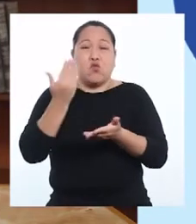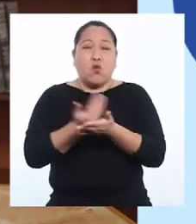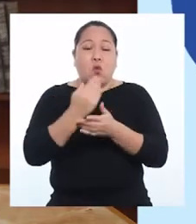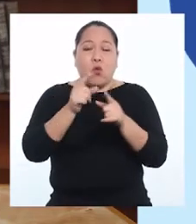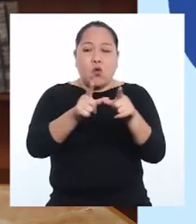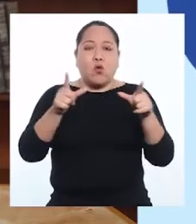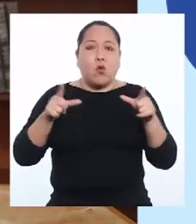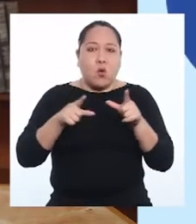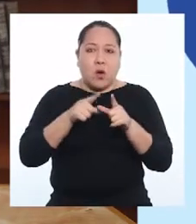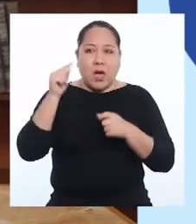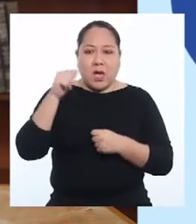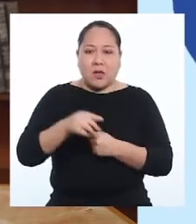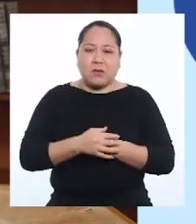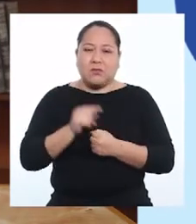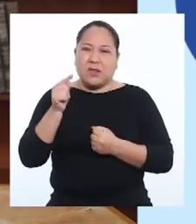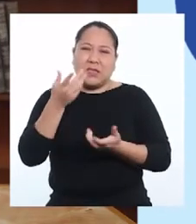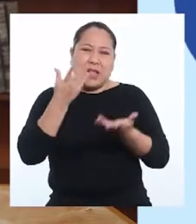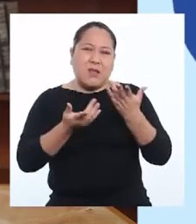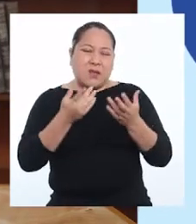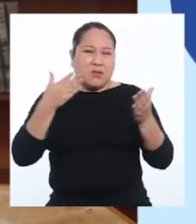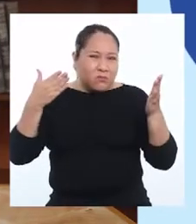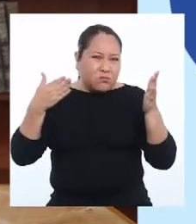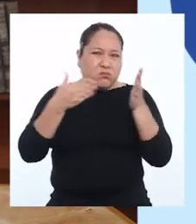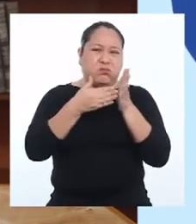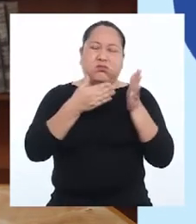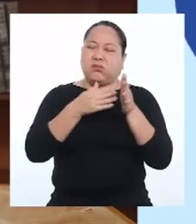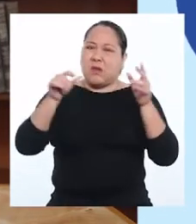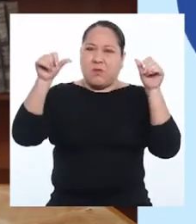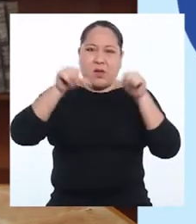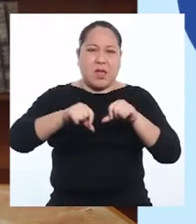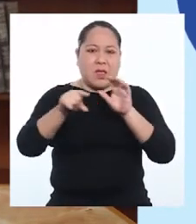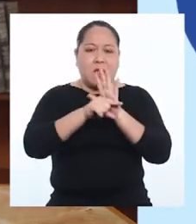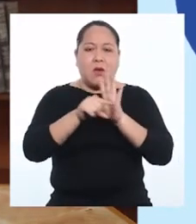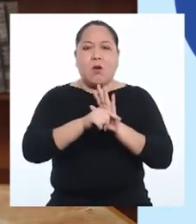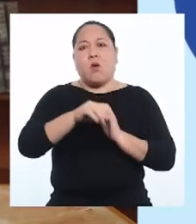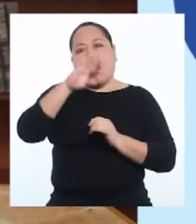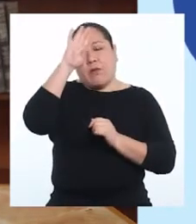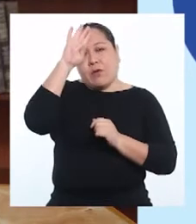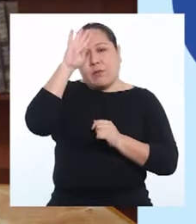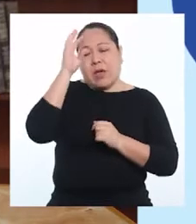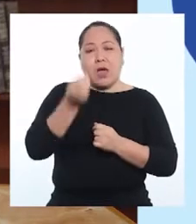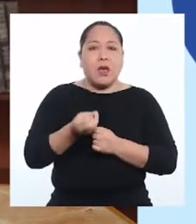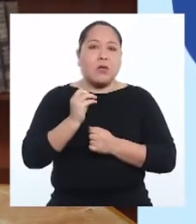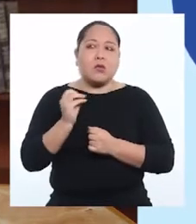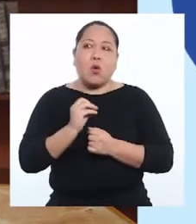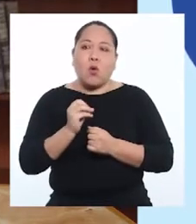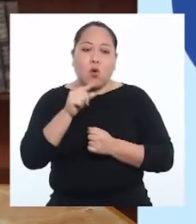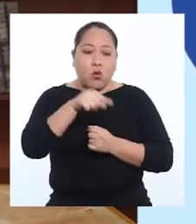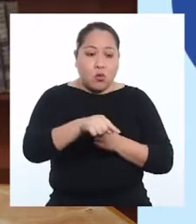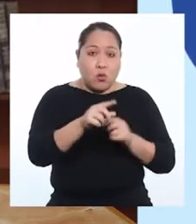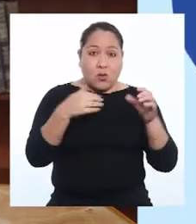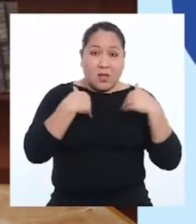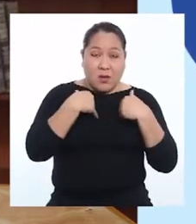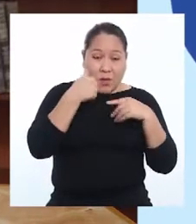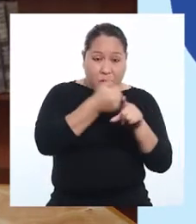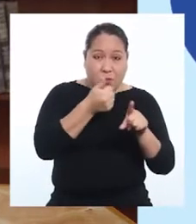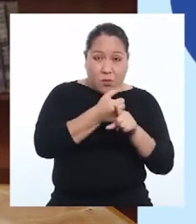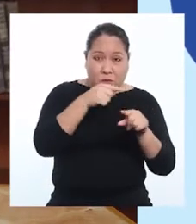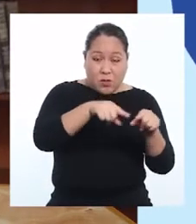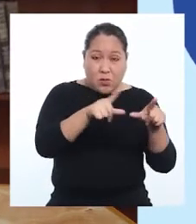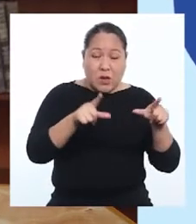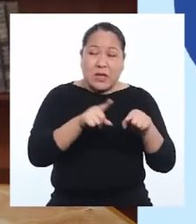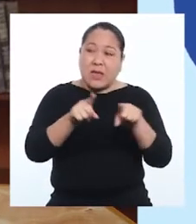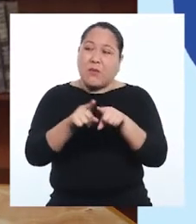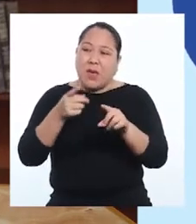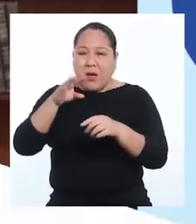ecosistemas pueden causar impactos negativos, como enfermedades, sobre las especies nativas y sobre los